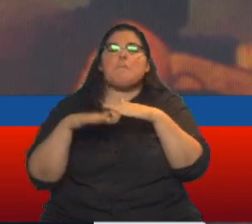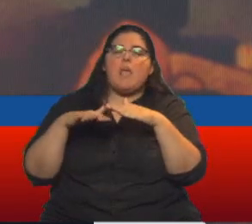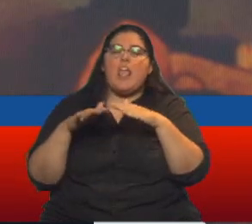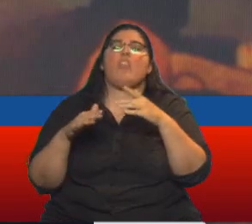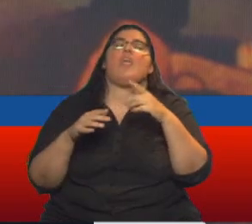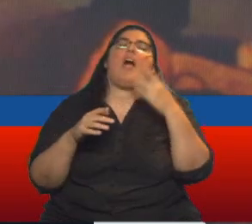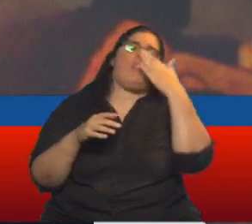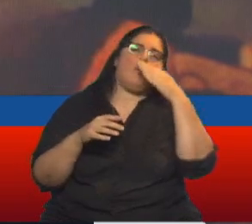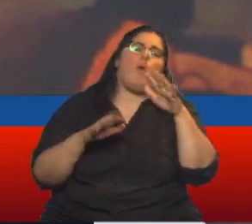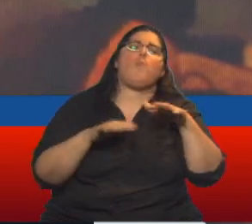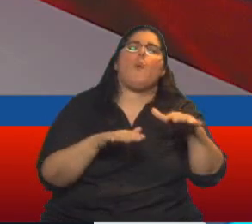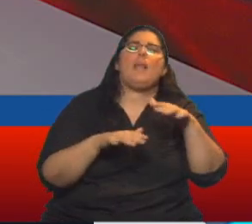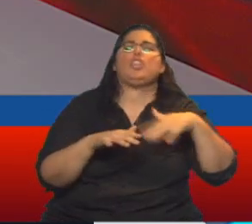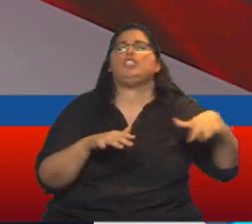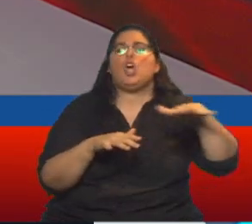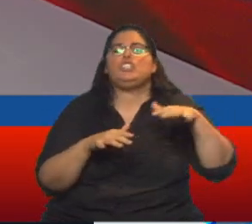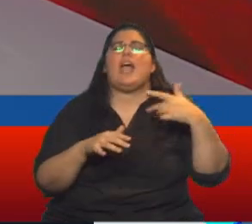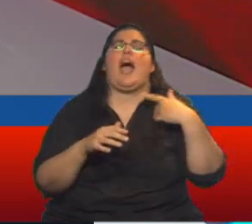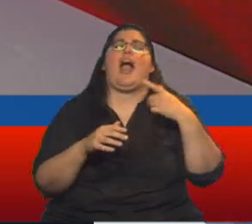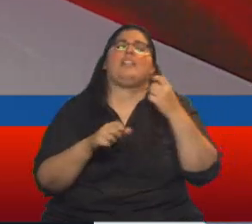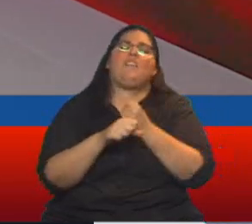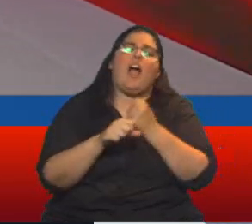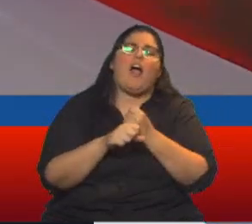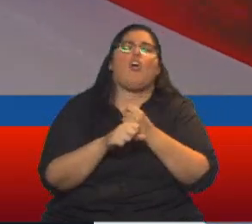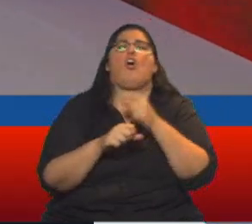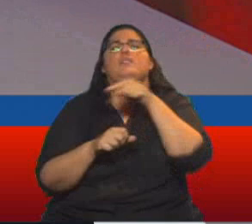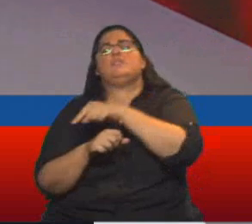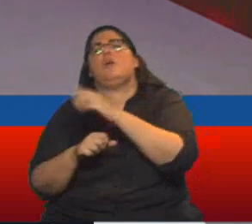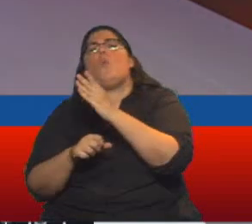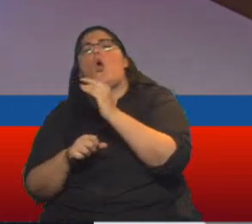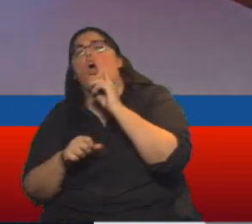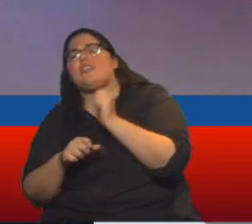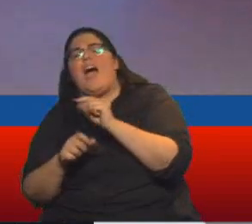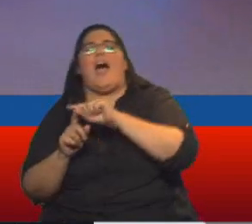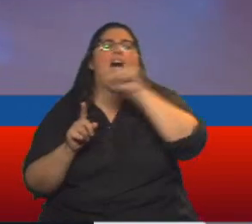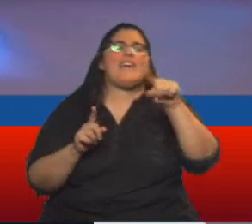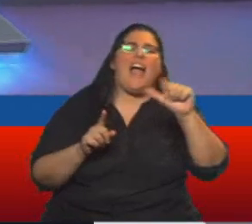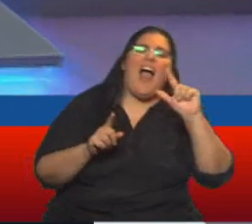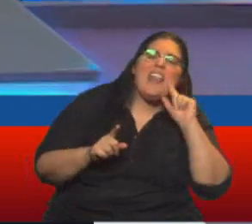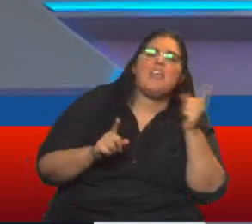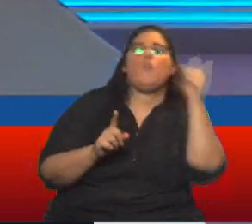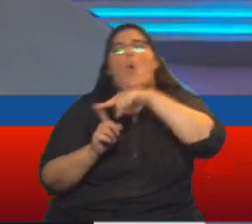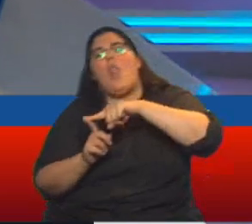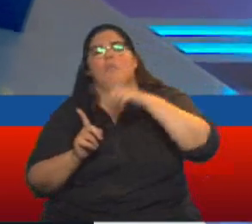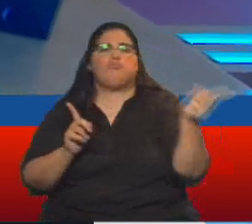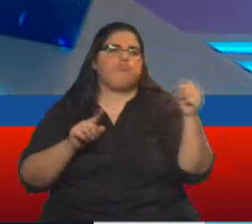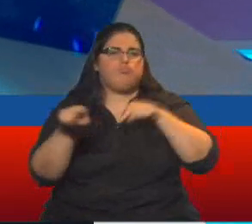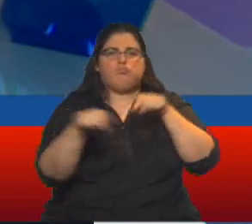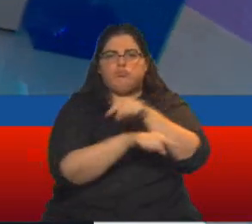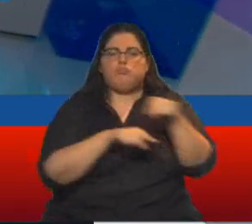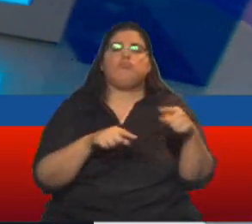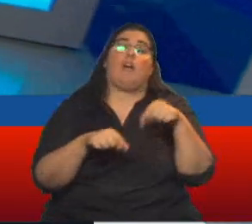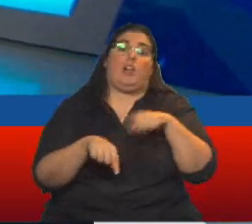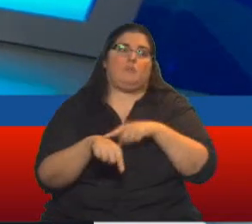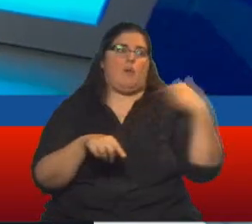trabajadores, empezó en Bogotá, se mudó a Cali, se mudó a Medellín, volvió a Bogotá, vuelve a Cali, o sea, hay una situación que es a esta altura muy